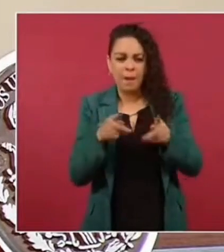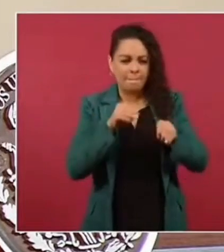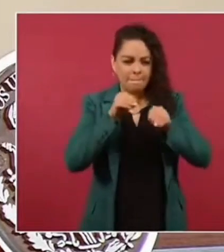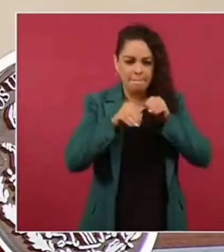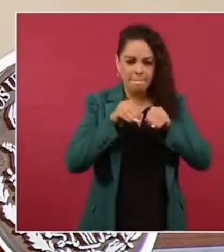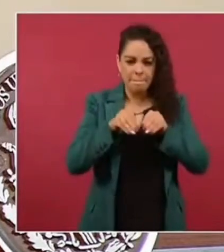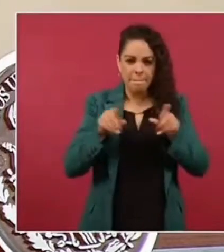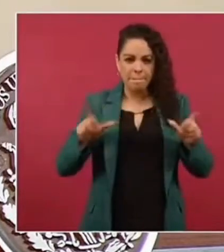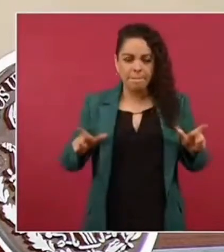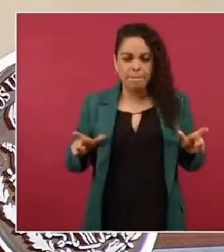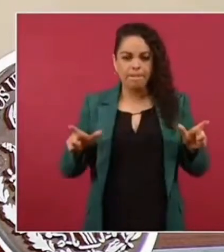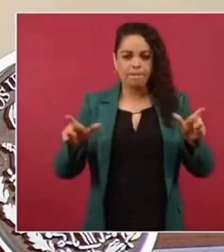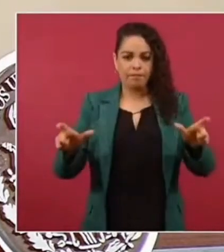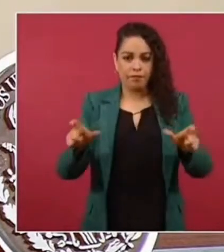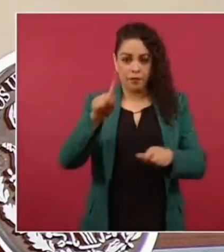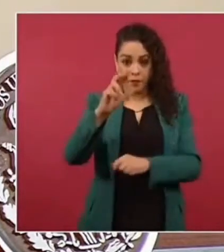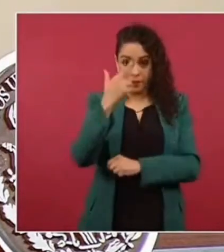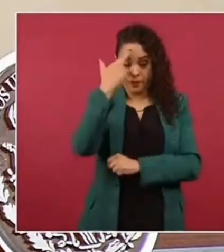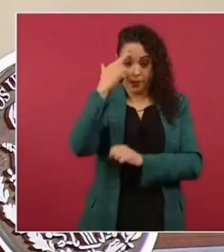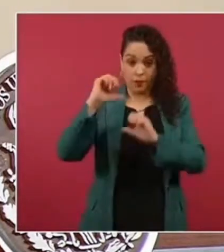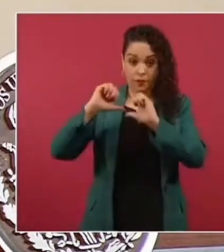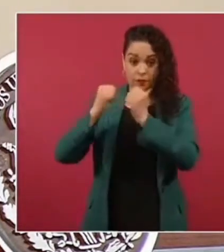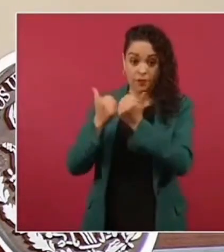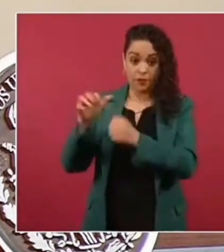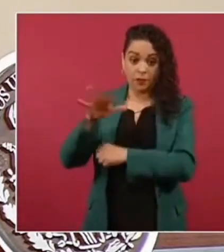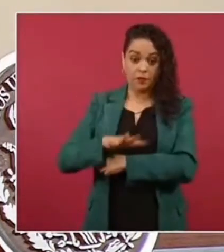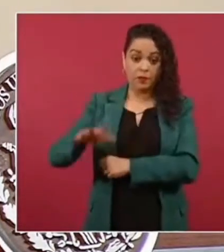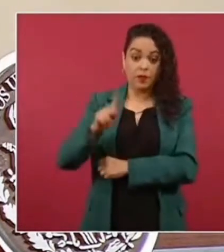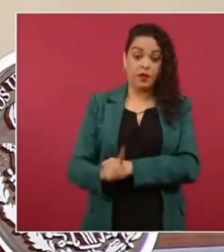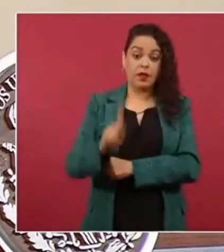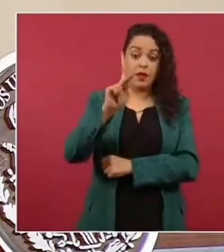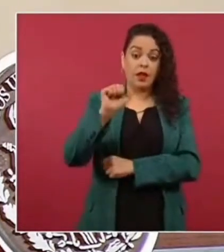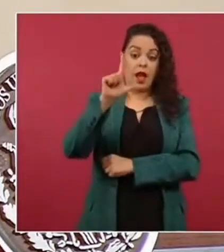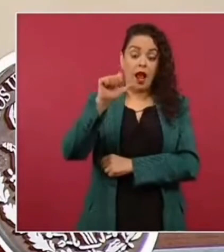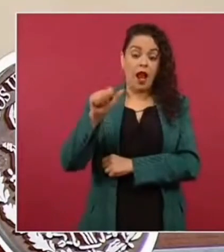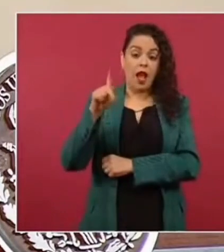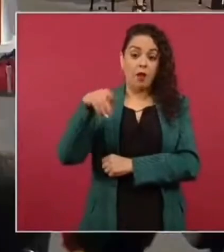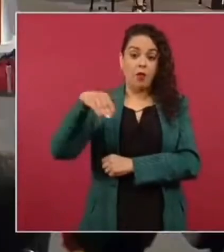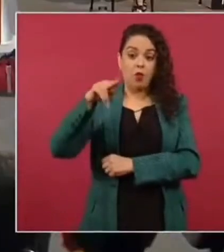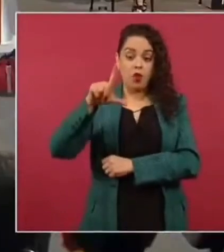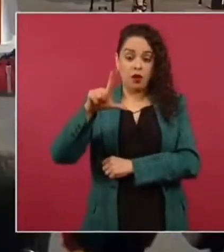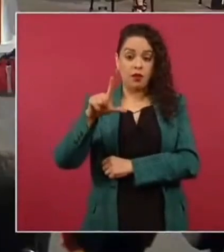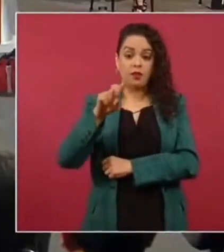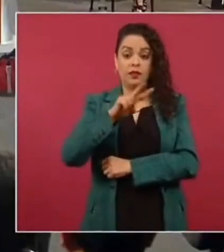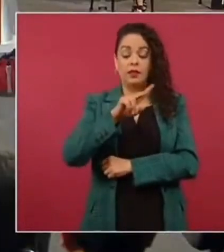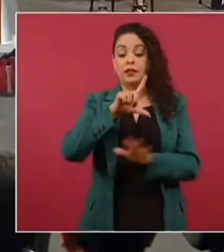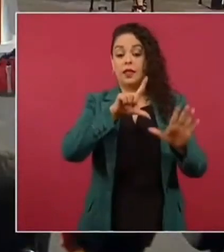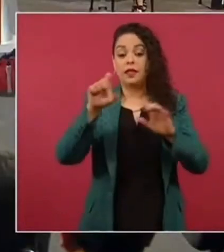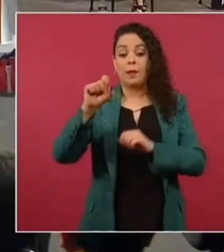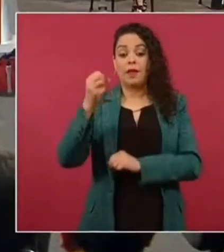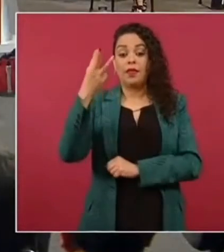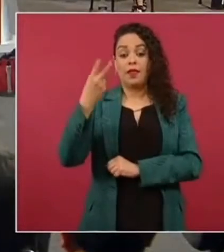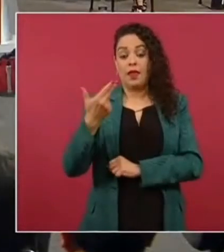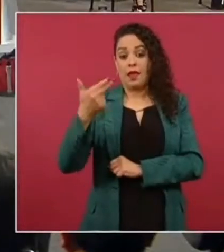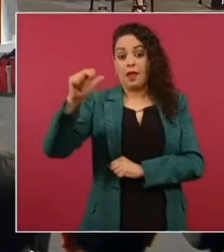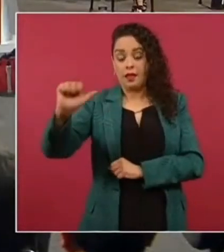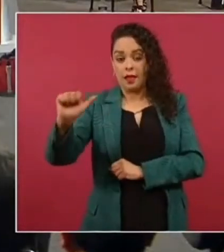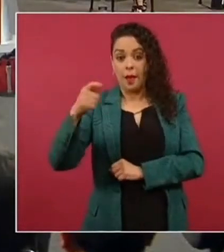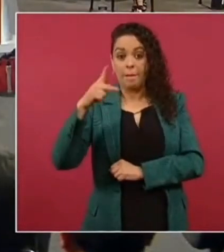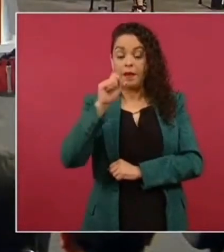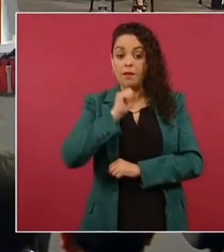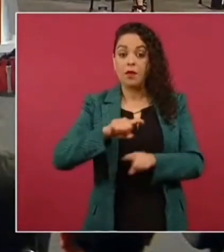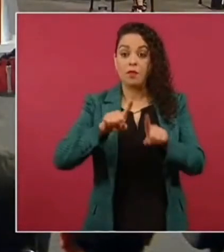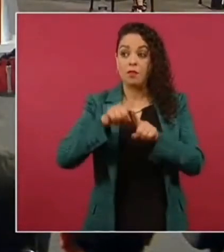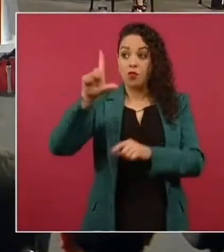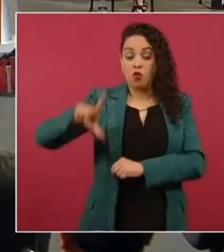un área natural protegida reserva de la biosfera Calagmul 723 mil hectáreas pero también estamos trabajando de la mano con el